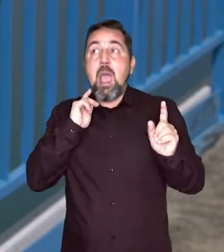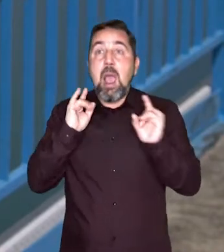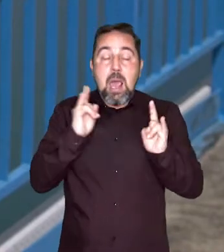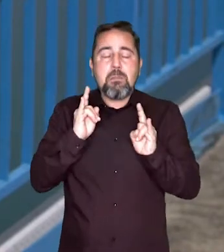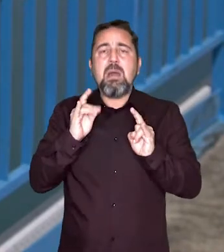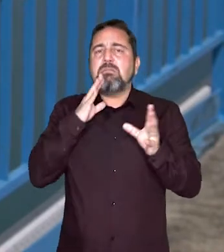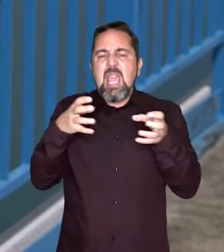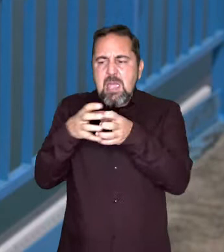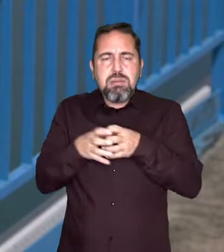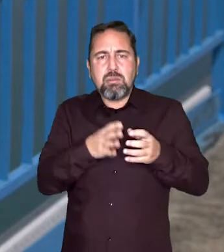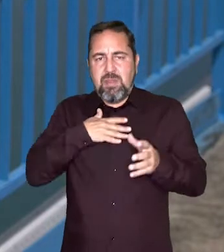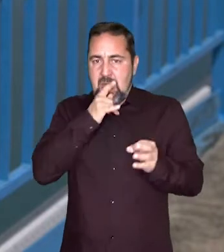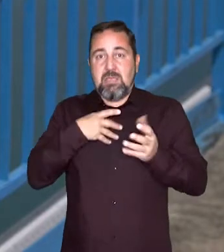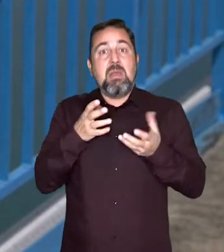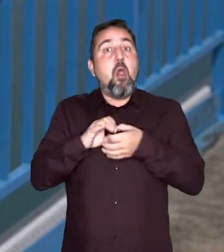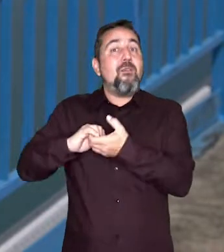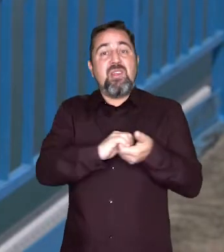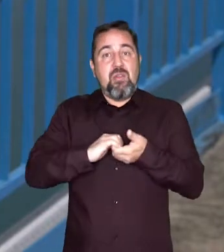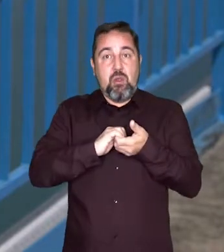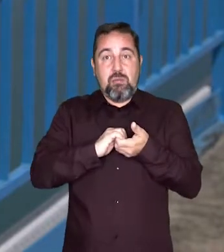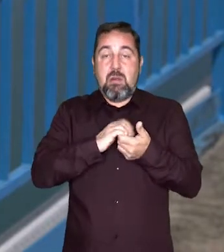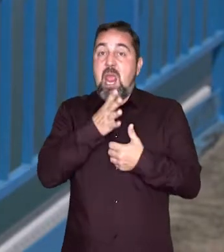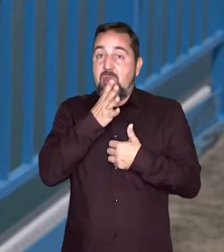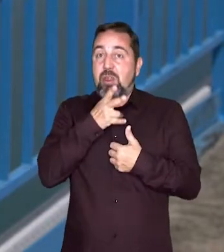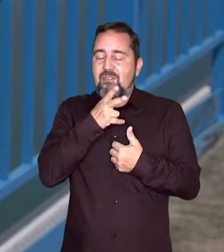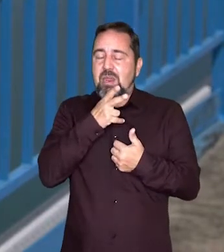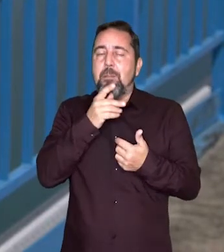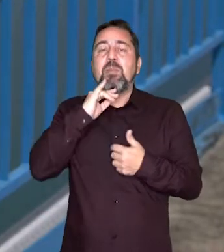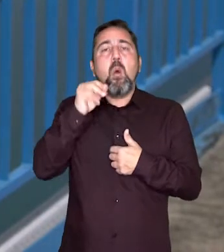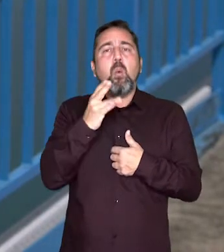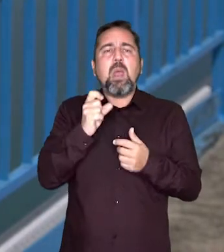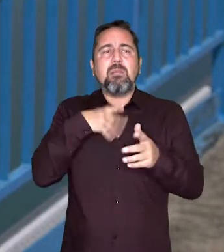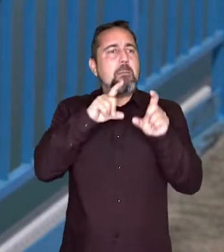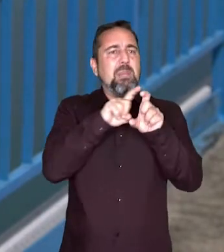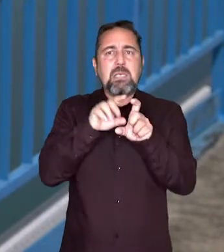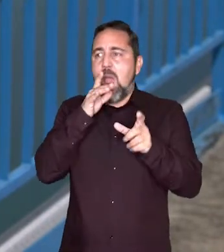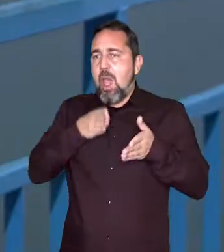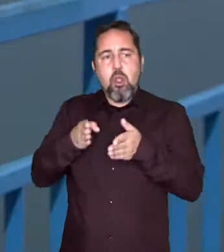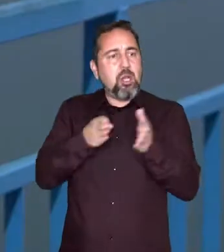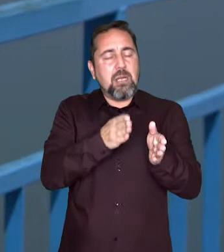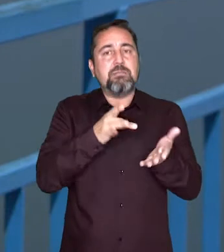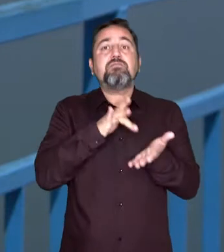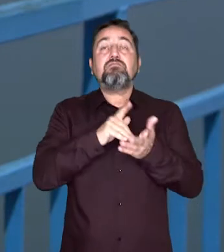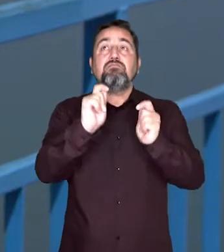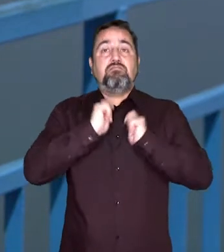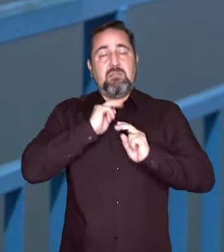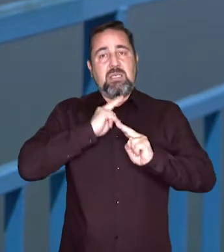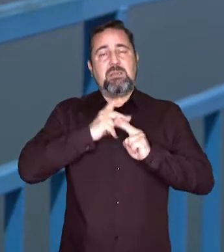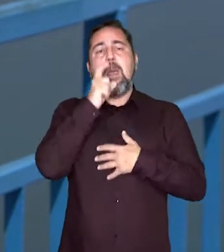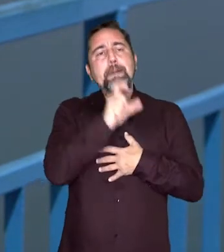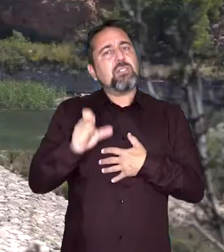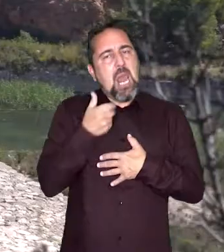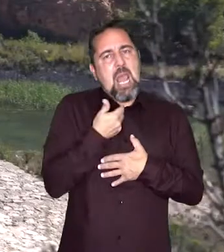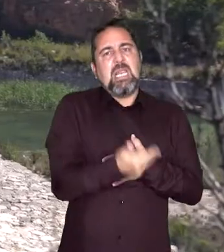equipos de explotación de infraestructuras hidráulicas de la Confederación Hidrográfica del Júcar, tanto de presas como de canales, fuimos nombrados personal